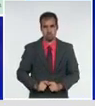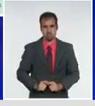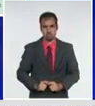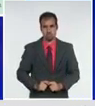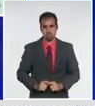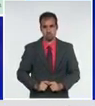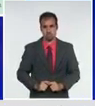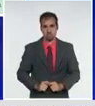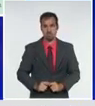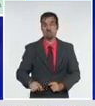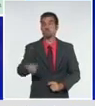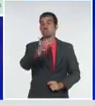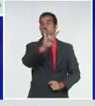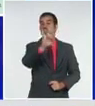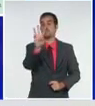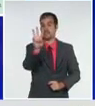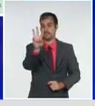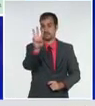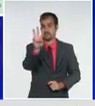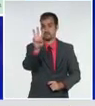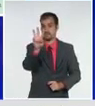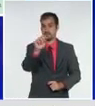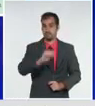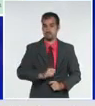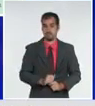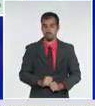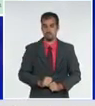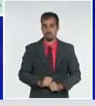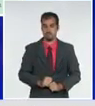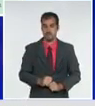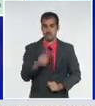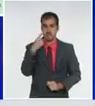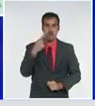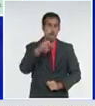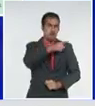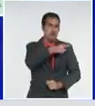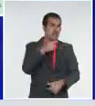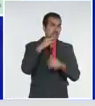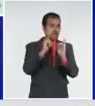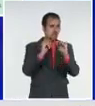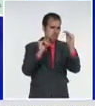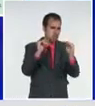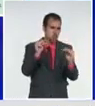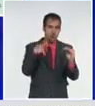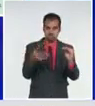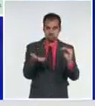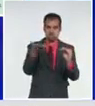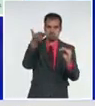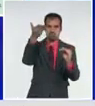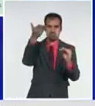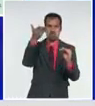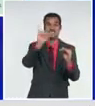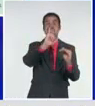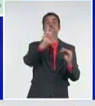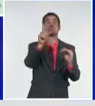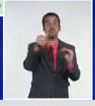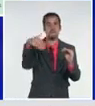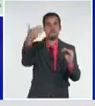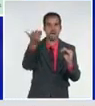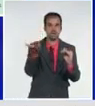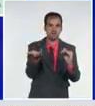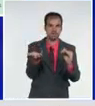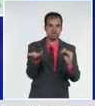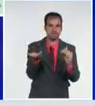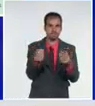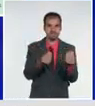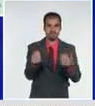incluso, 61 más, que la jornada anterior. Después, vamos a ver, los eventos, de cada territorio,